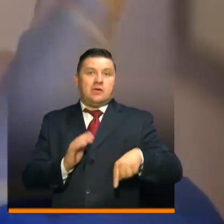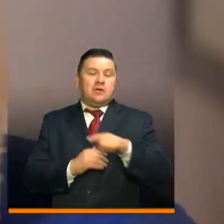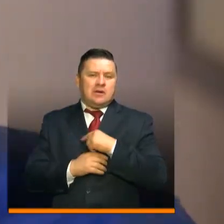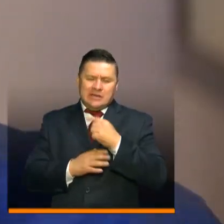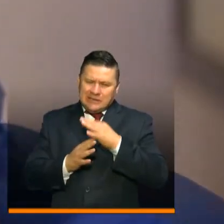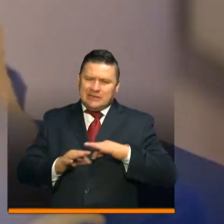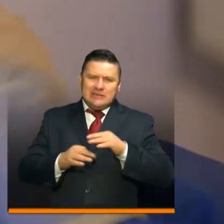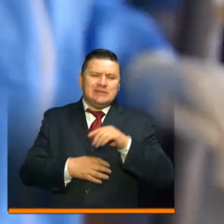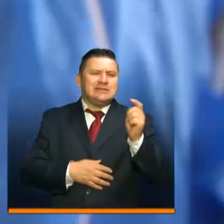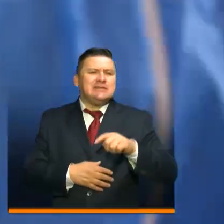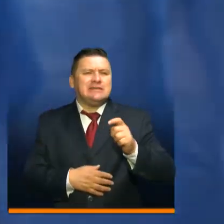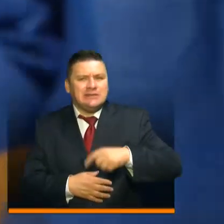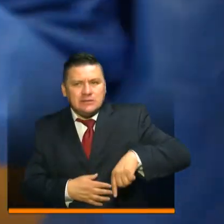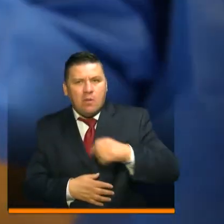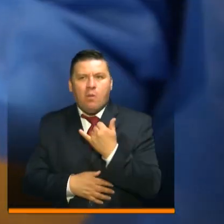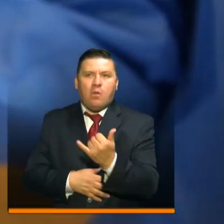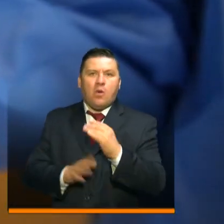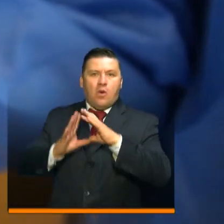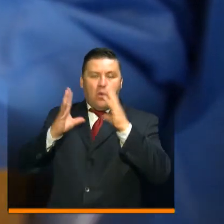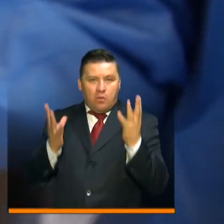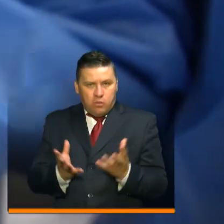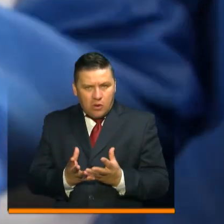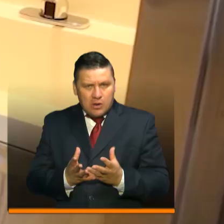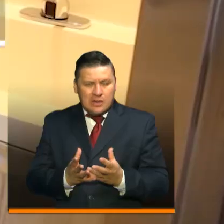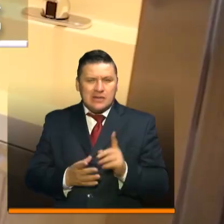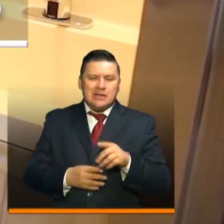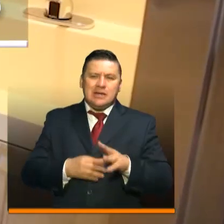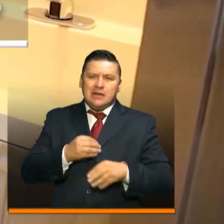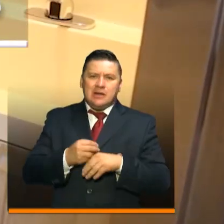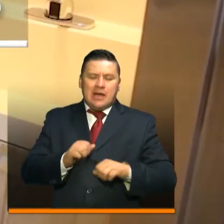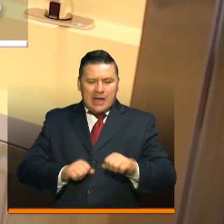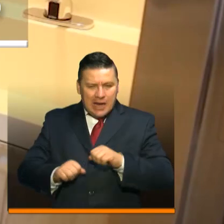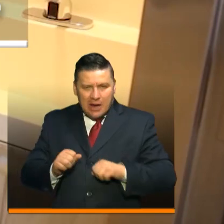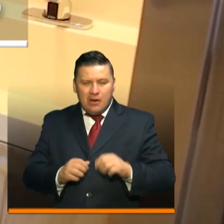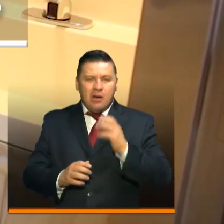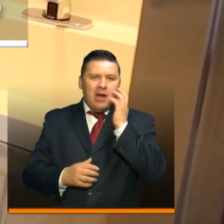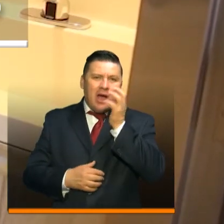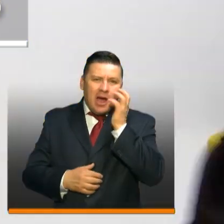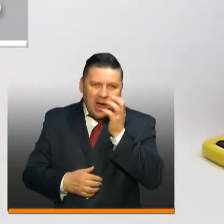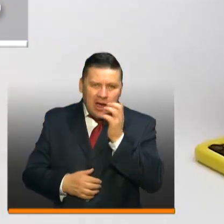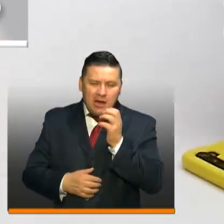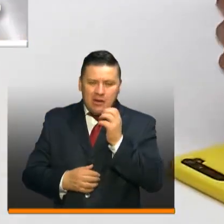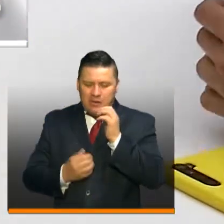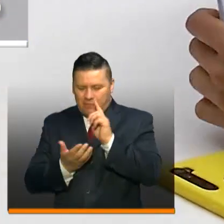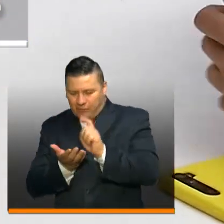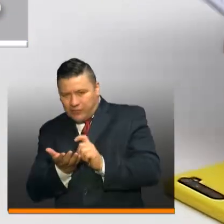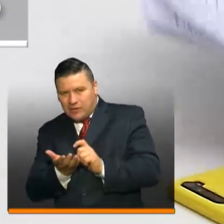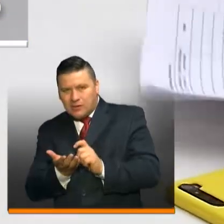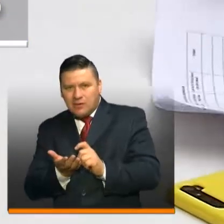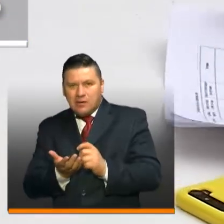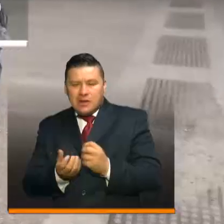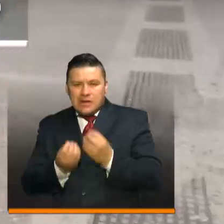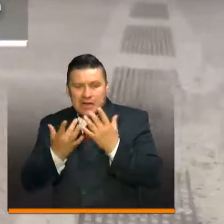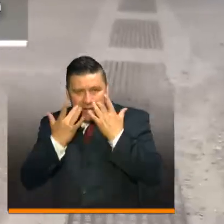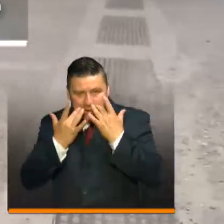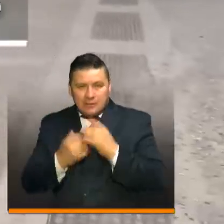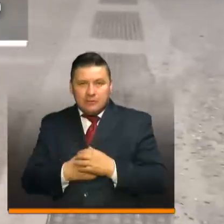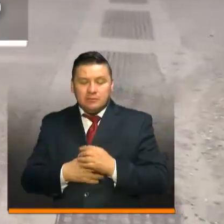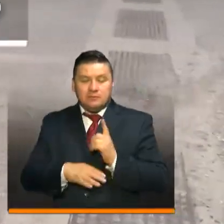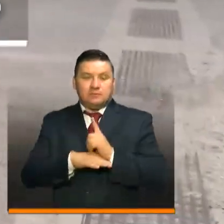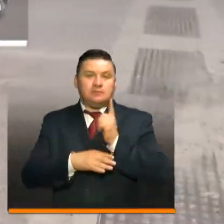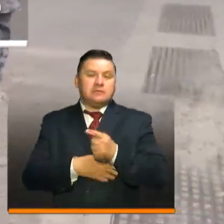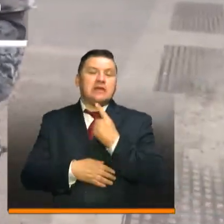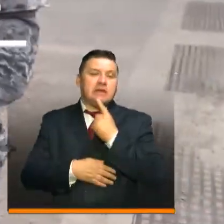frente a la inminente necesidad que hay en el mundo por acceder a implementos de aseo como los jabones, antibacteriales y desinfectantes, el